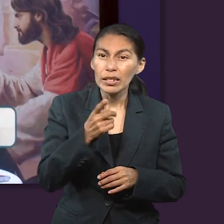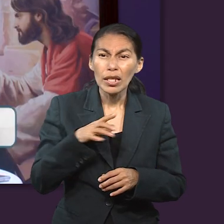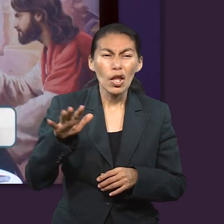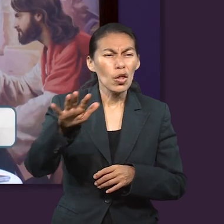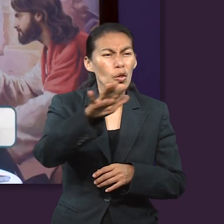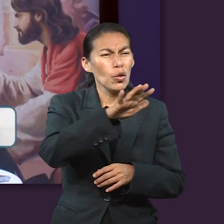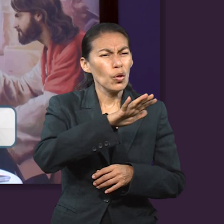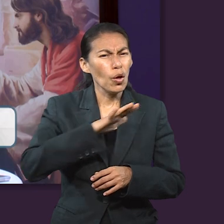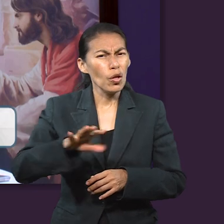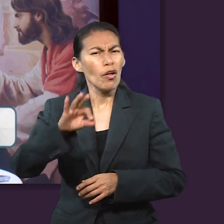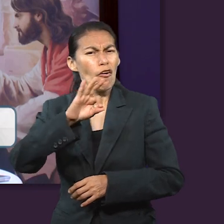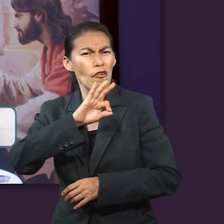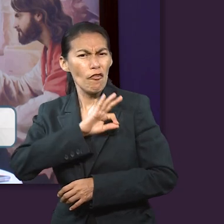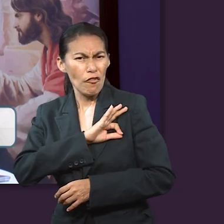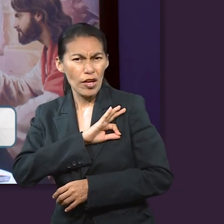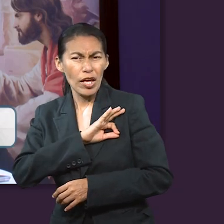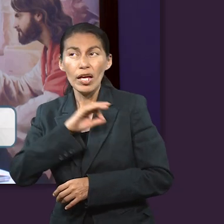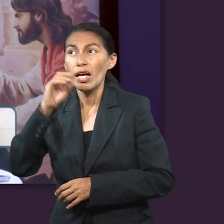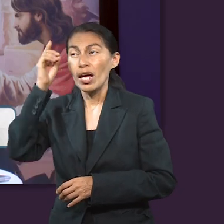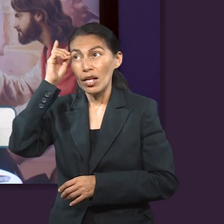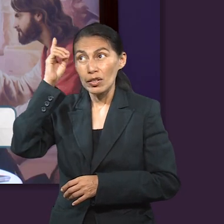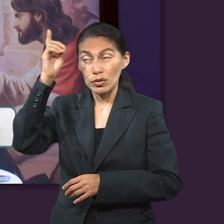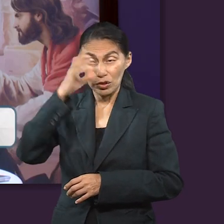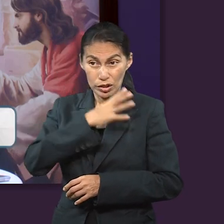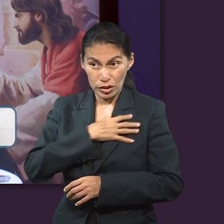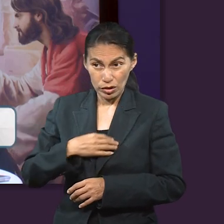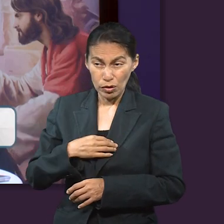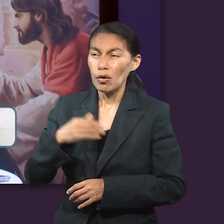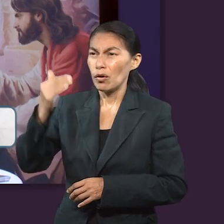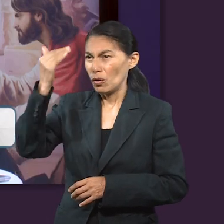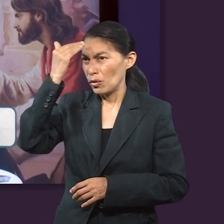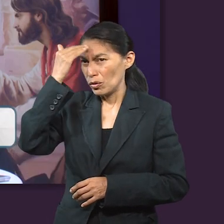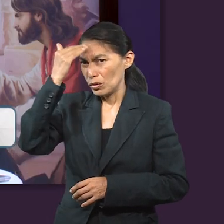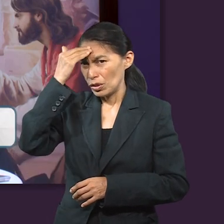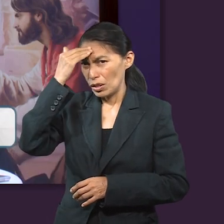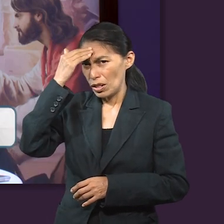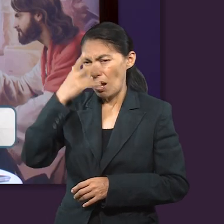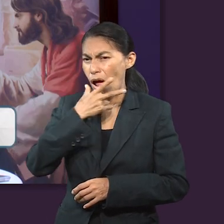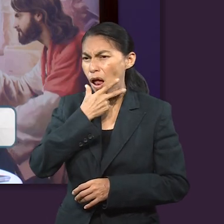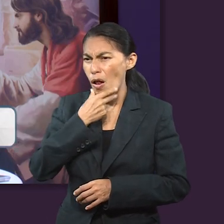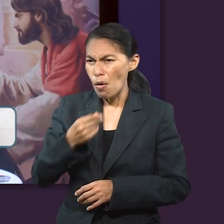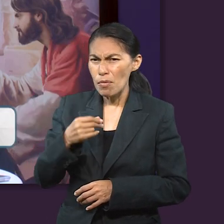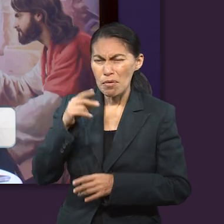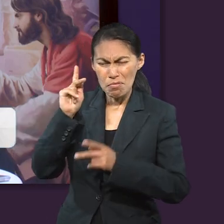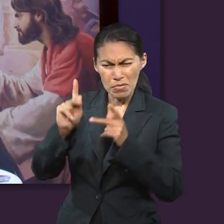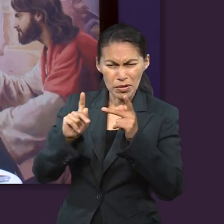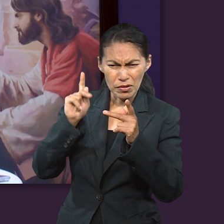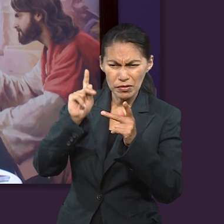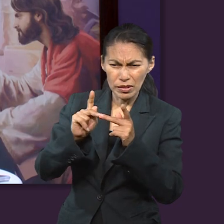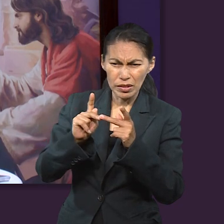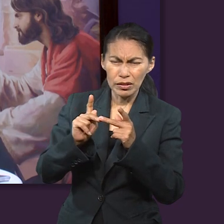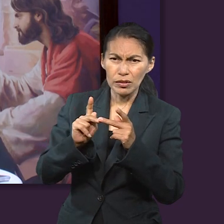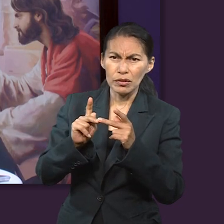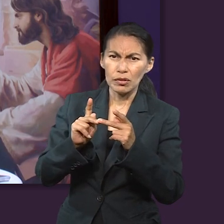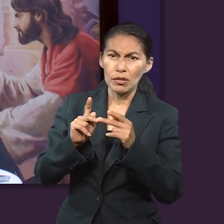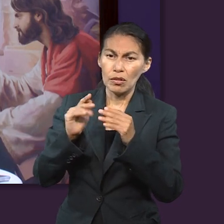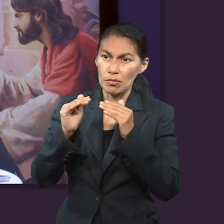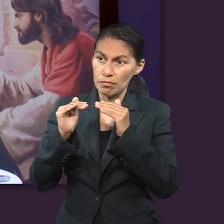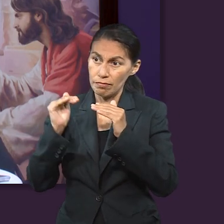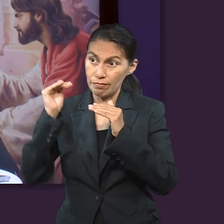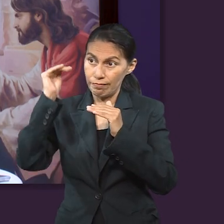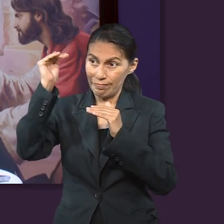y del conocimiento del Hijo de Dios, al hombre perfecto, a la medida de la estatura de la plenitud de Cristo.